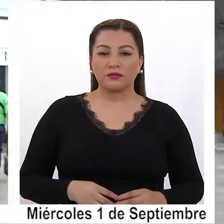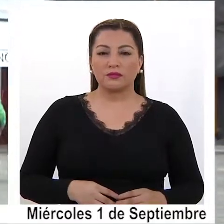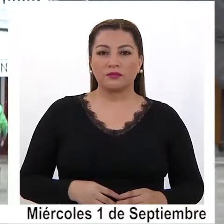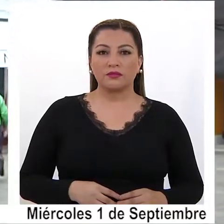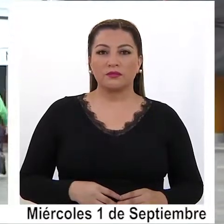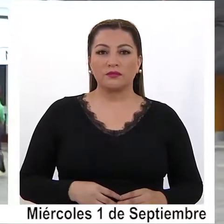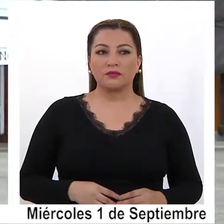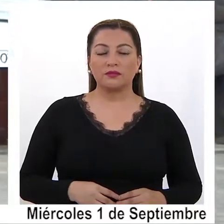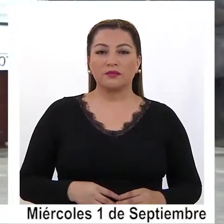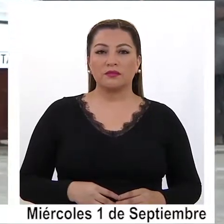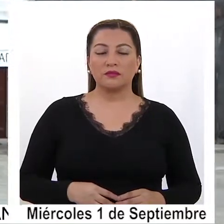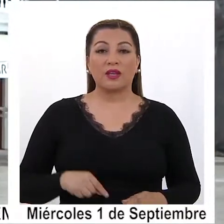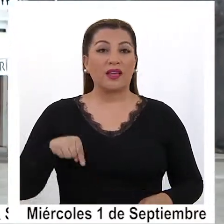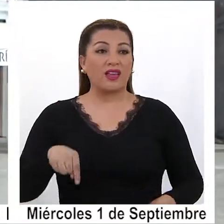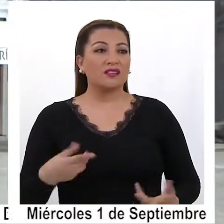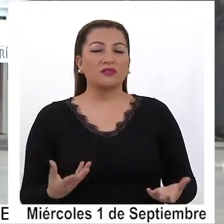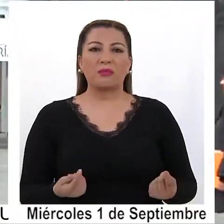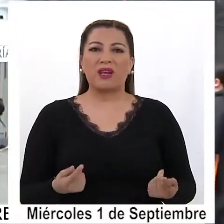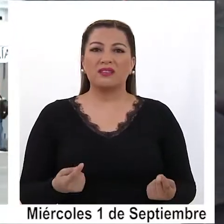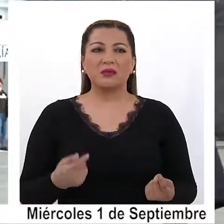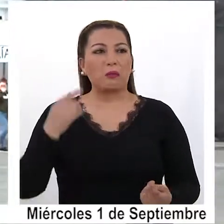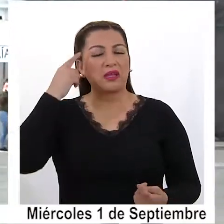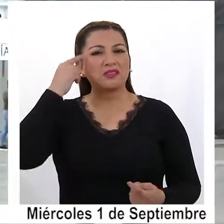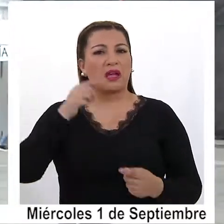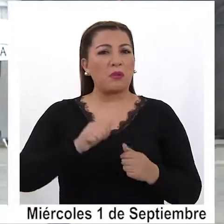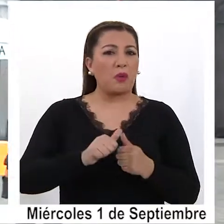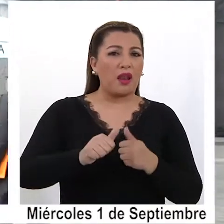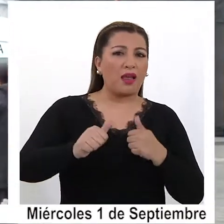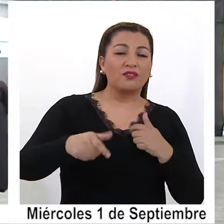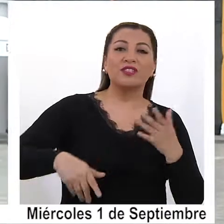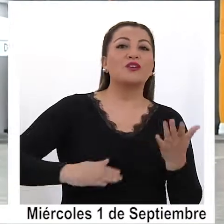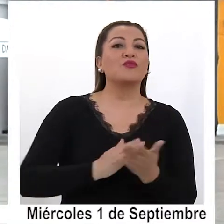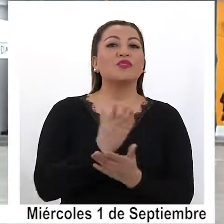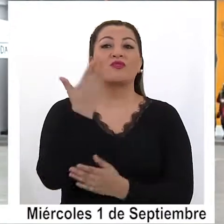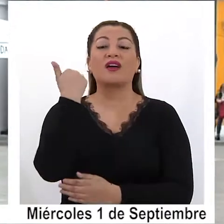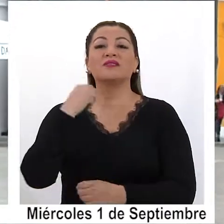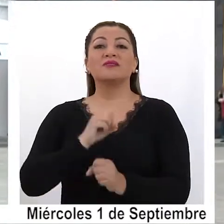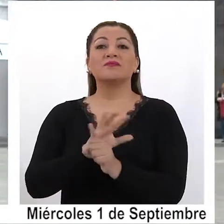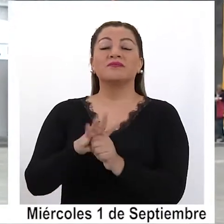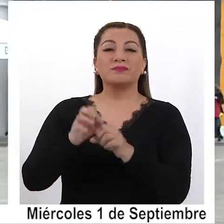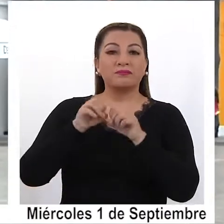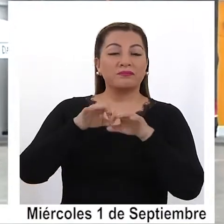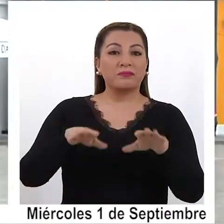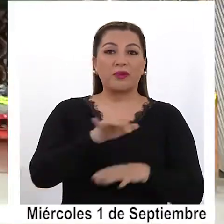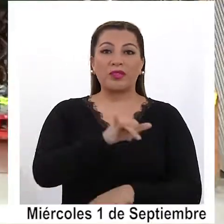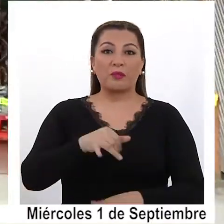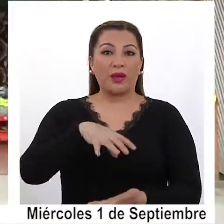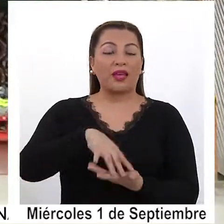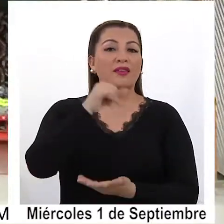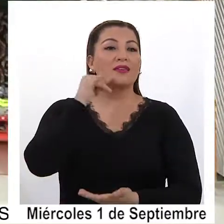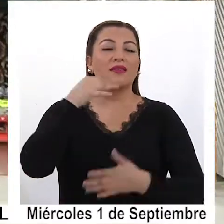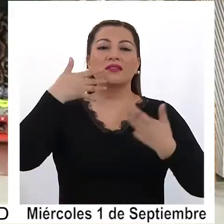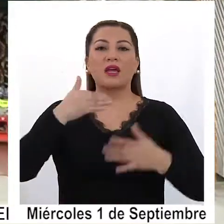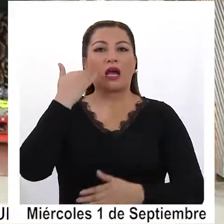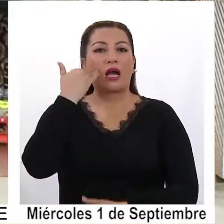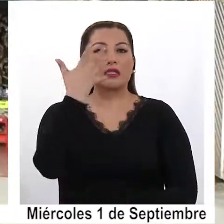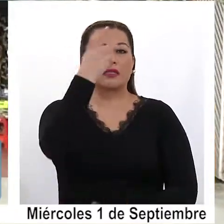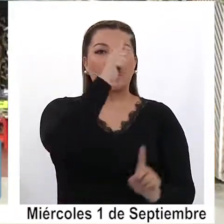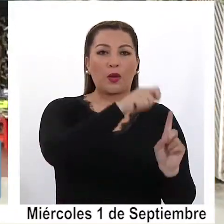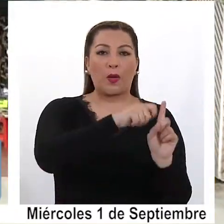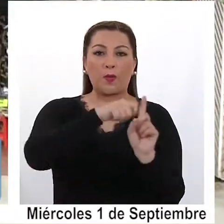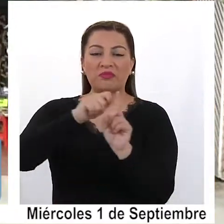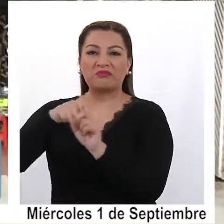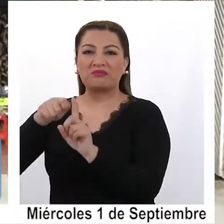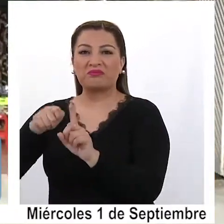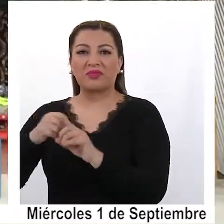En un escenario que parecía lejano desde que se inició la pandemia y luego de que Iquique estuviera casi 5 meses